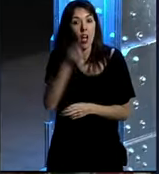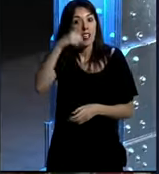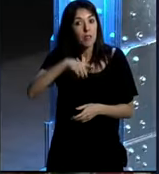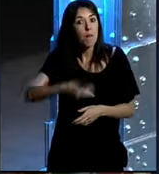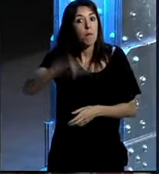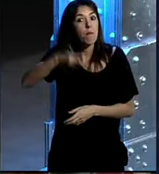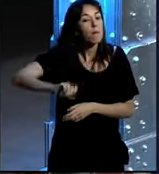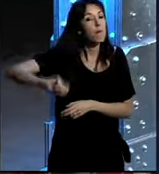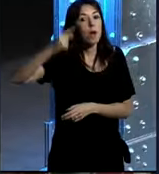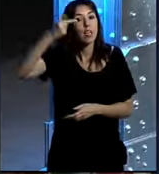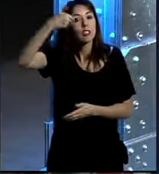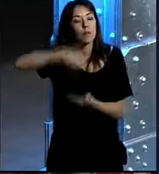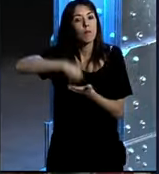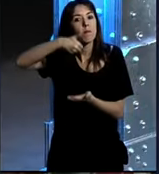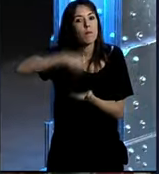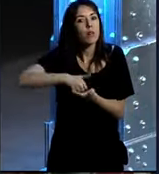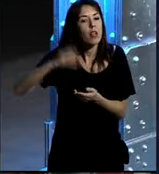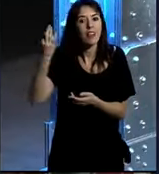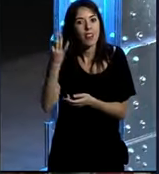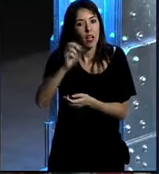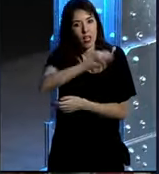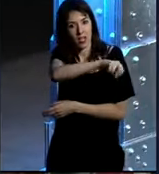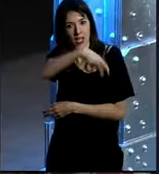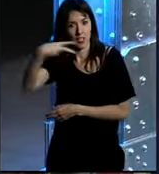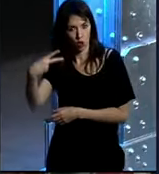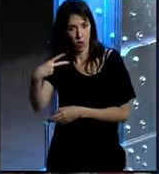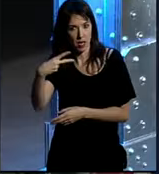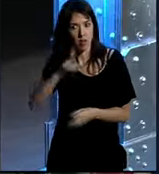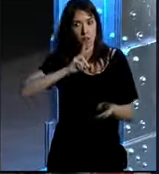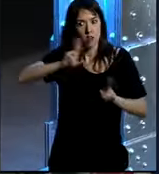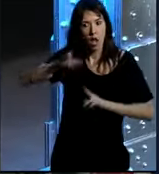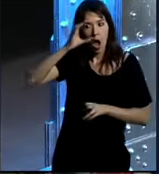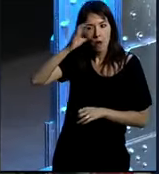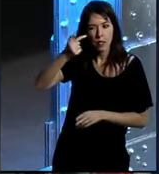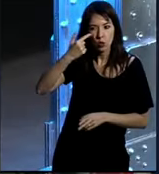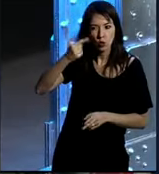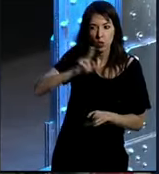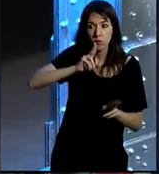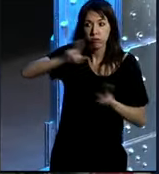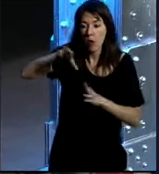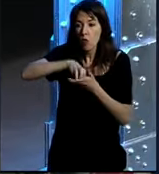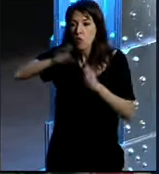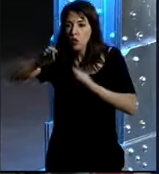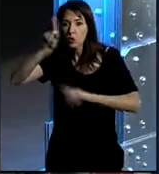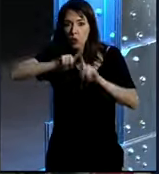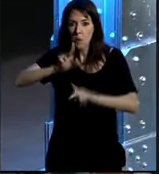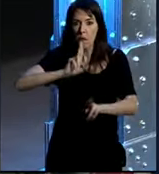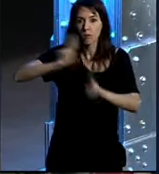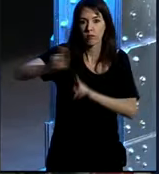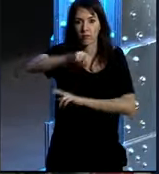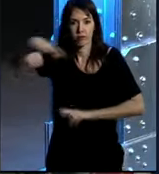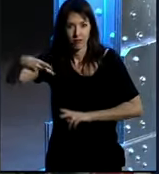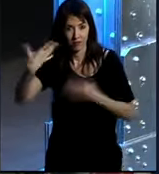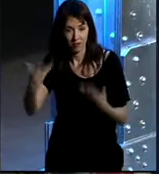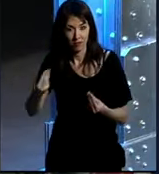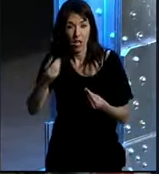todo lo que nos piden es resolver es escuchar responder y resolver las dudas y los problemas que tienen y ese es el ADN